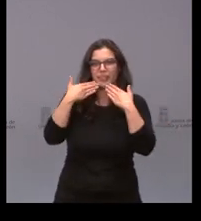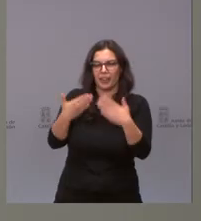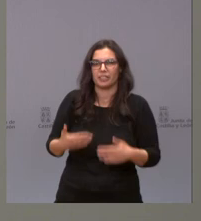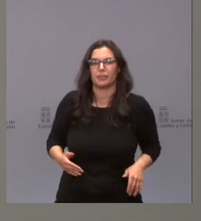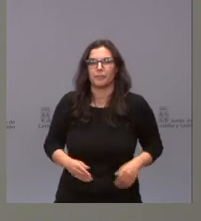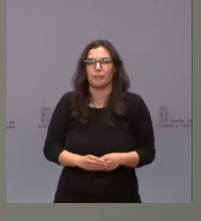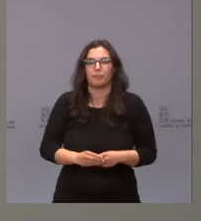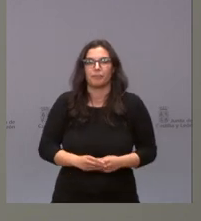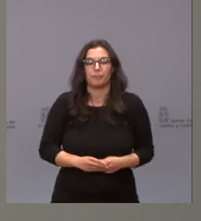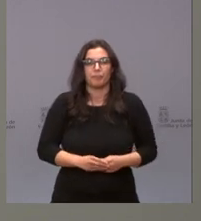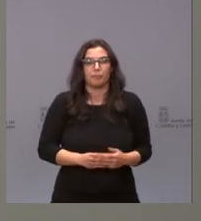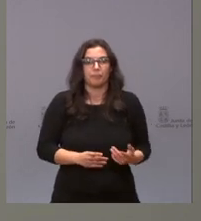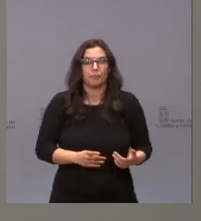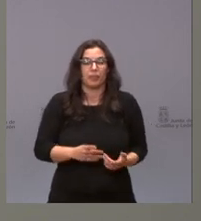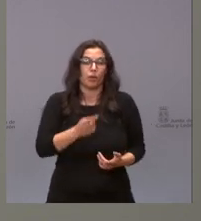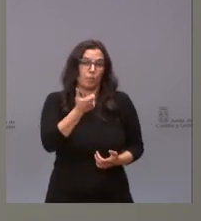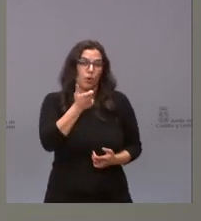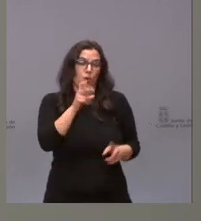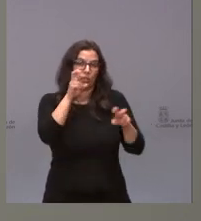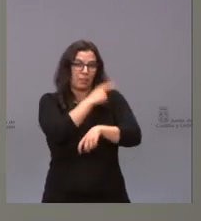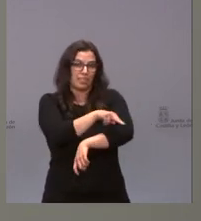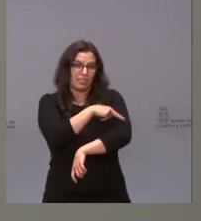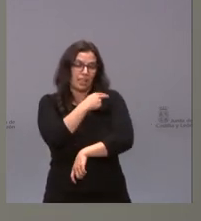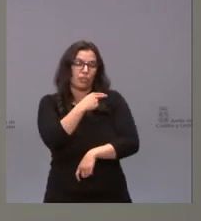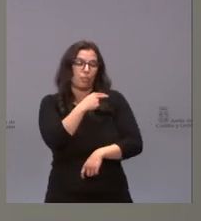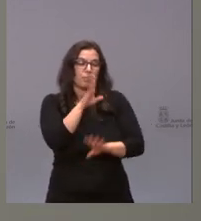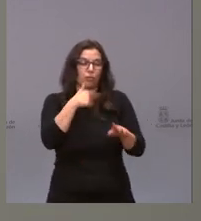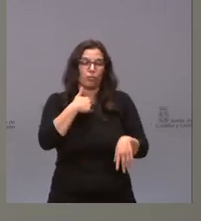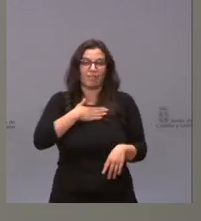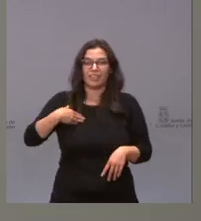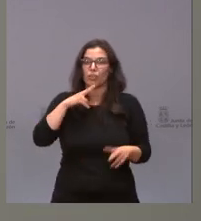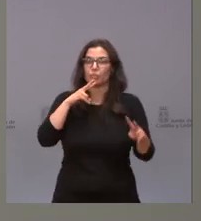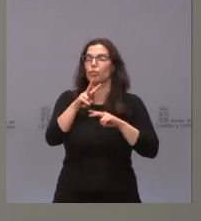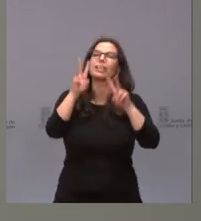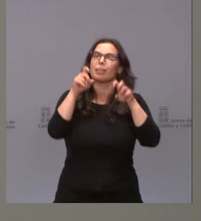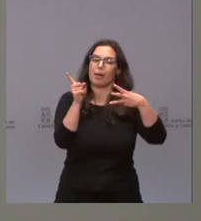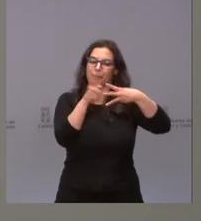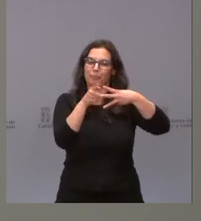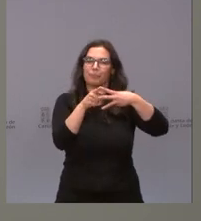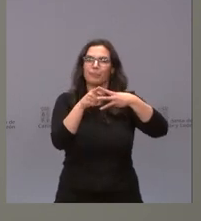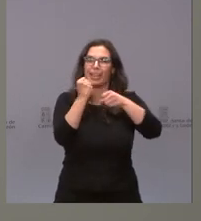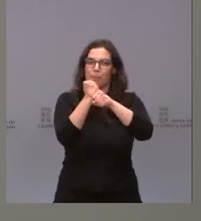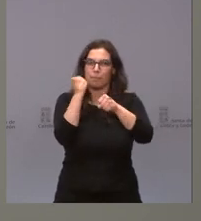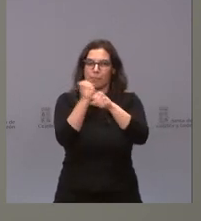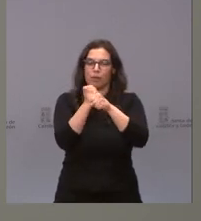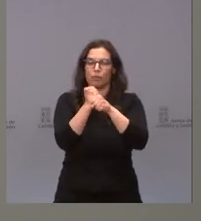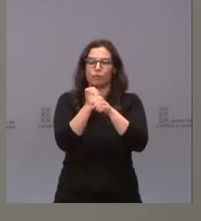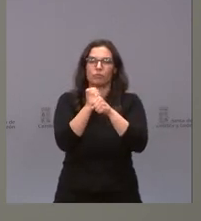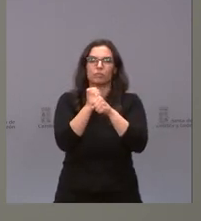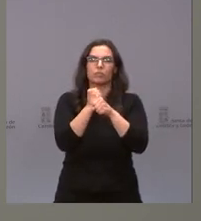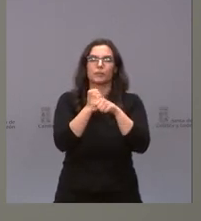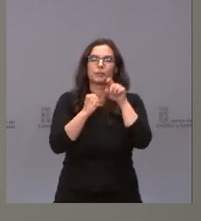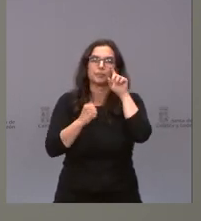bueno aunque tiene que ver con temas sanitarios y me gustaría contestar respecto al tema de empleo en lo que se refiere al